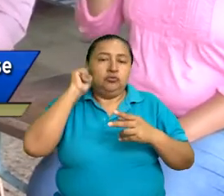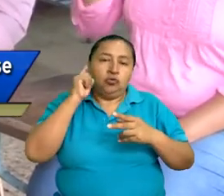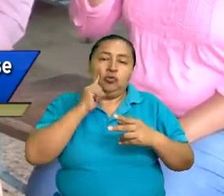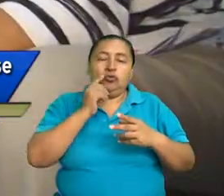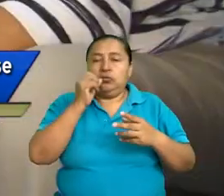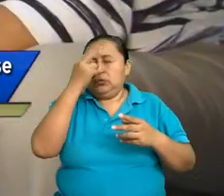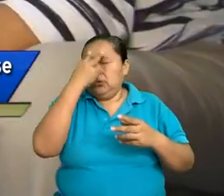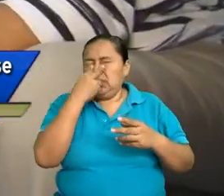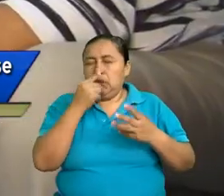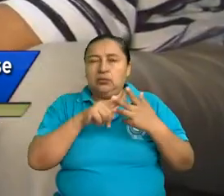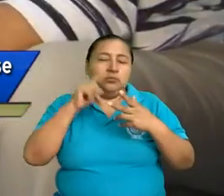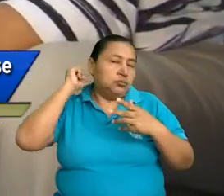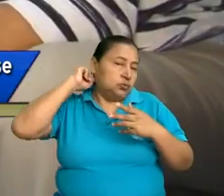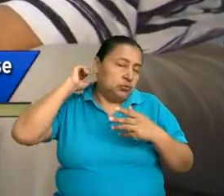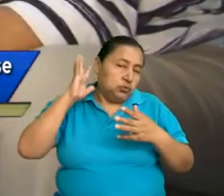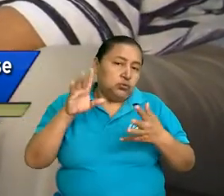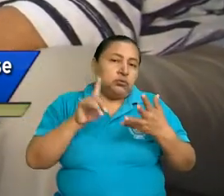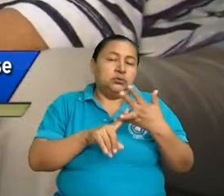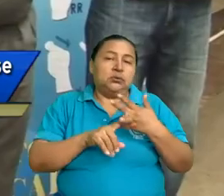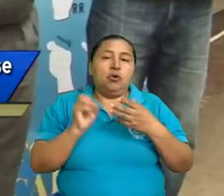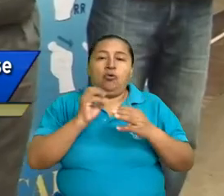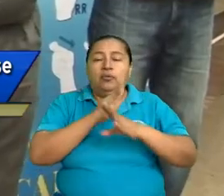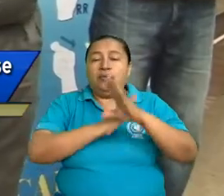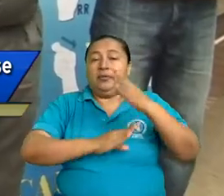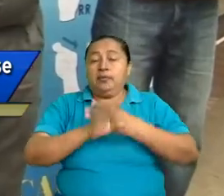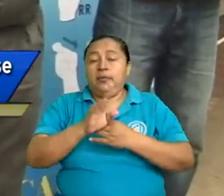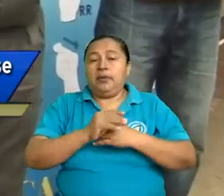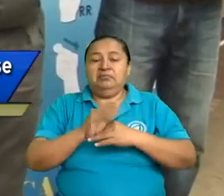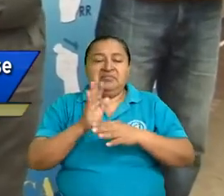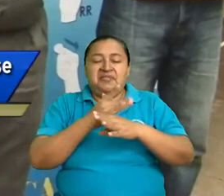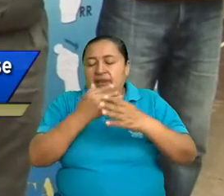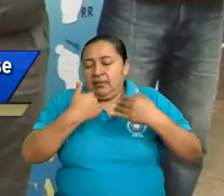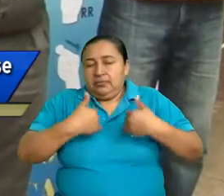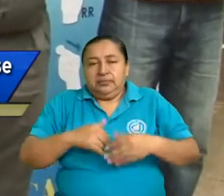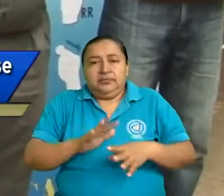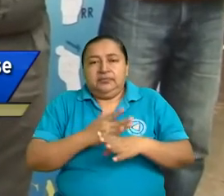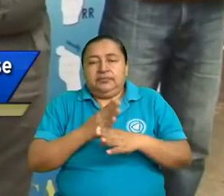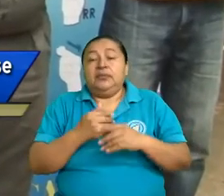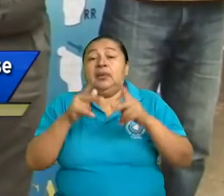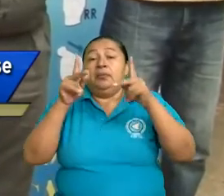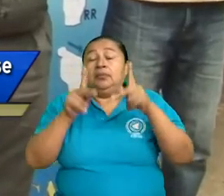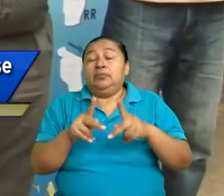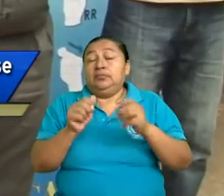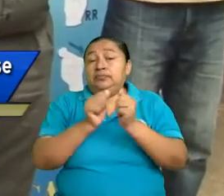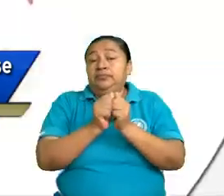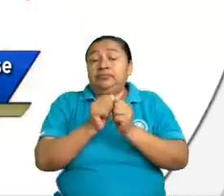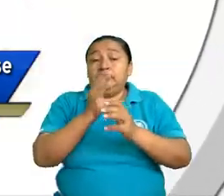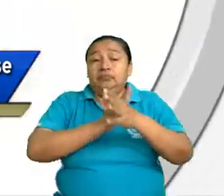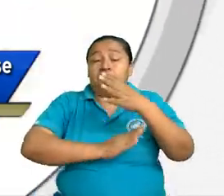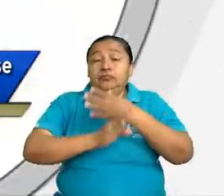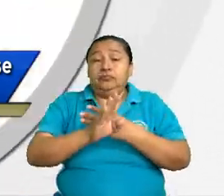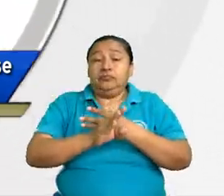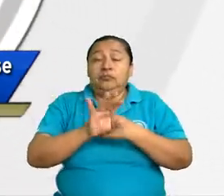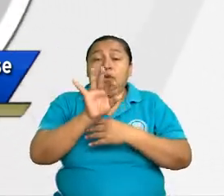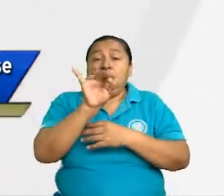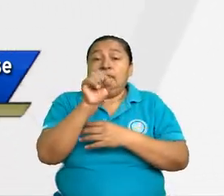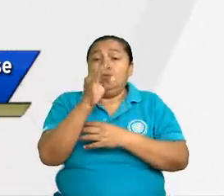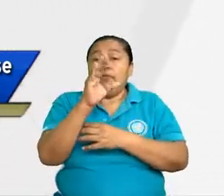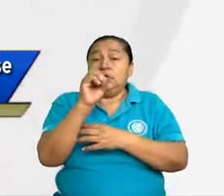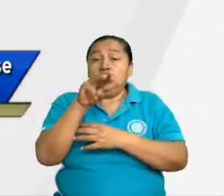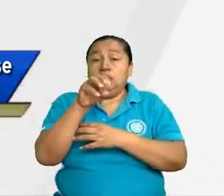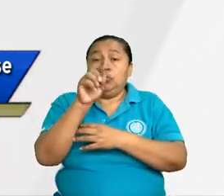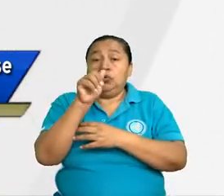sensoriales, psicosociales o discapacidades múltiples. Las personas con discapacidad física-motora